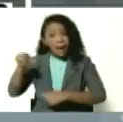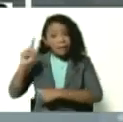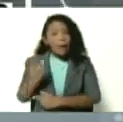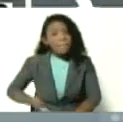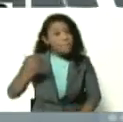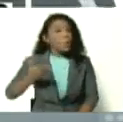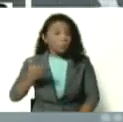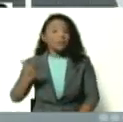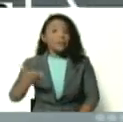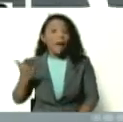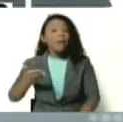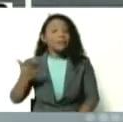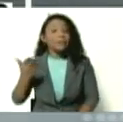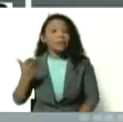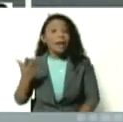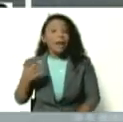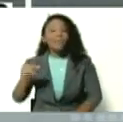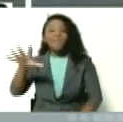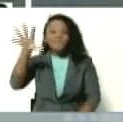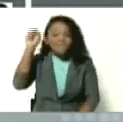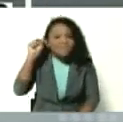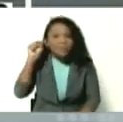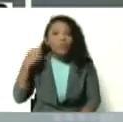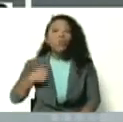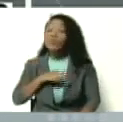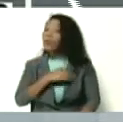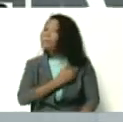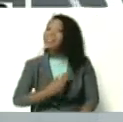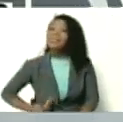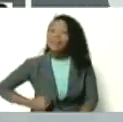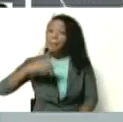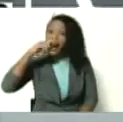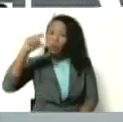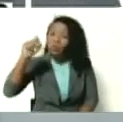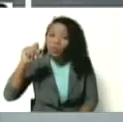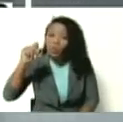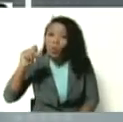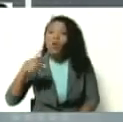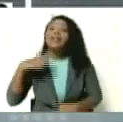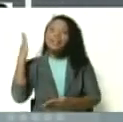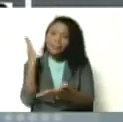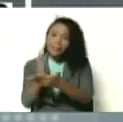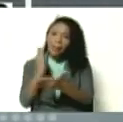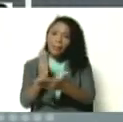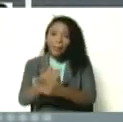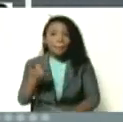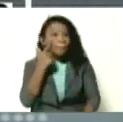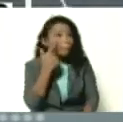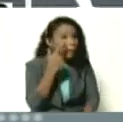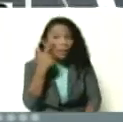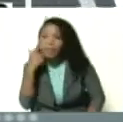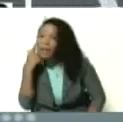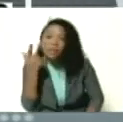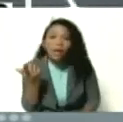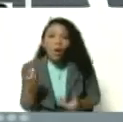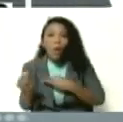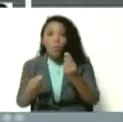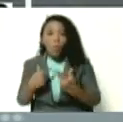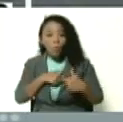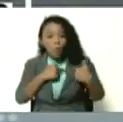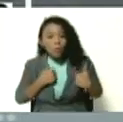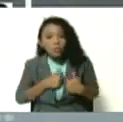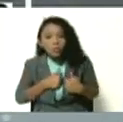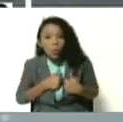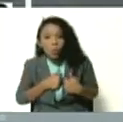importante, importante entender que es nuestro presidente Nicolás Maduro Moro, que siempre está pendiente en su corazón